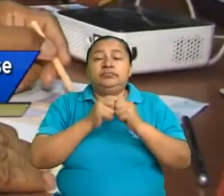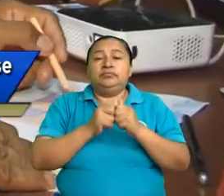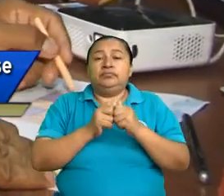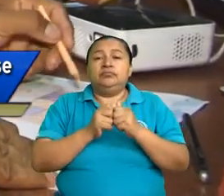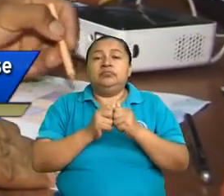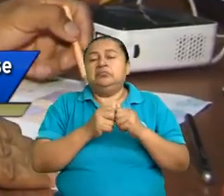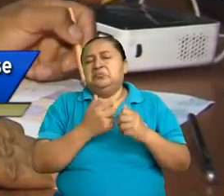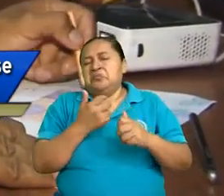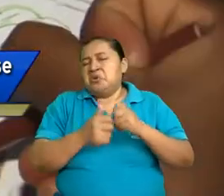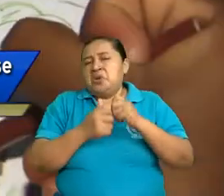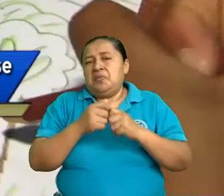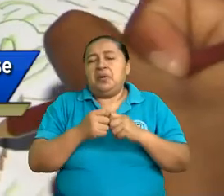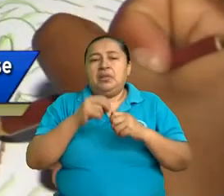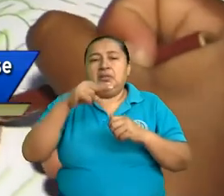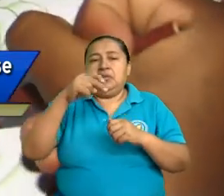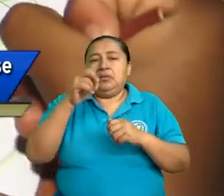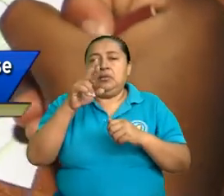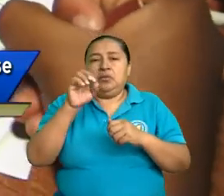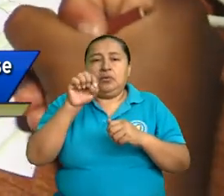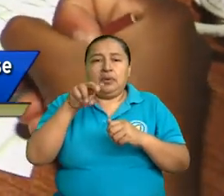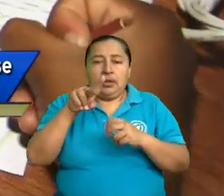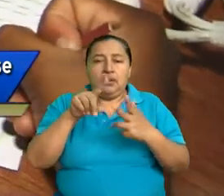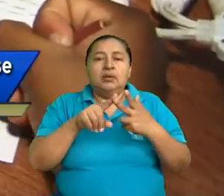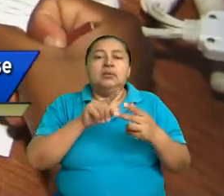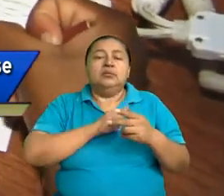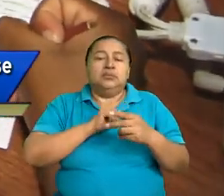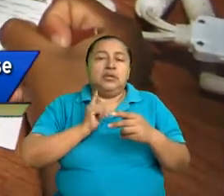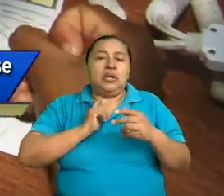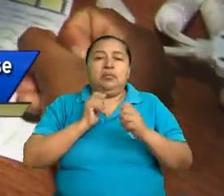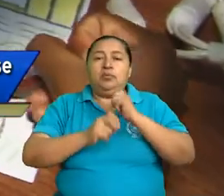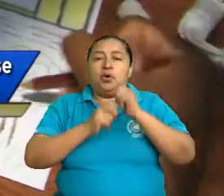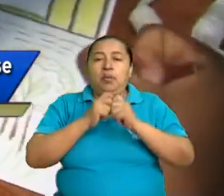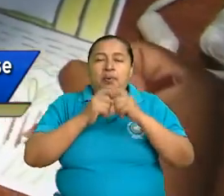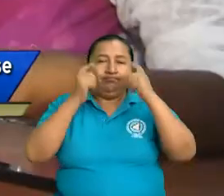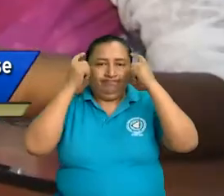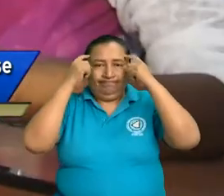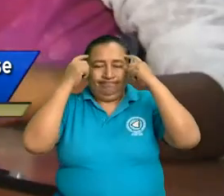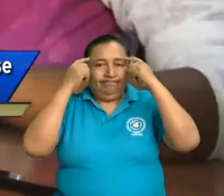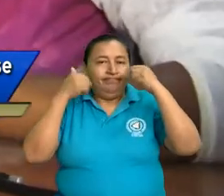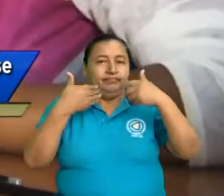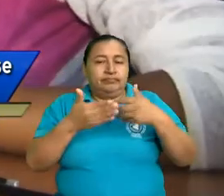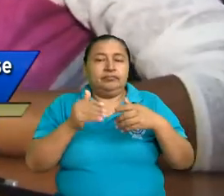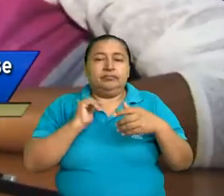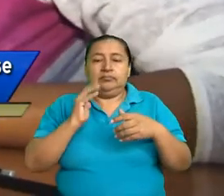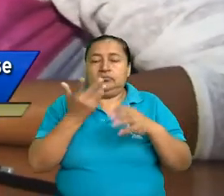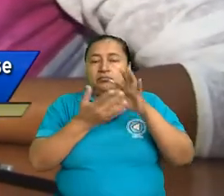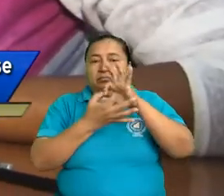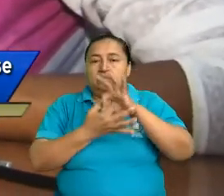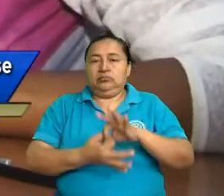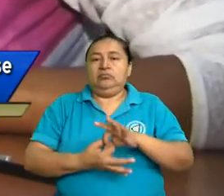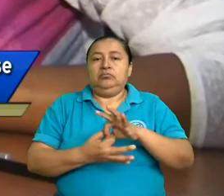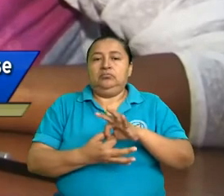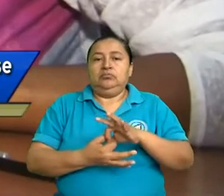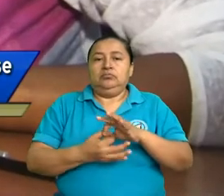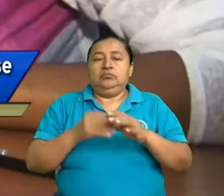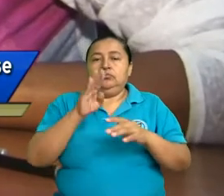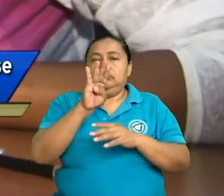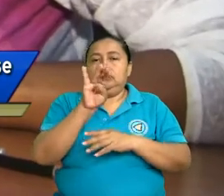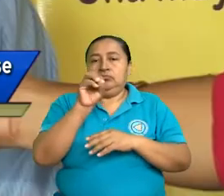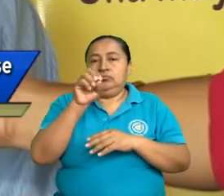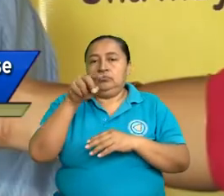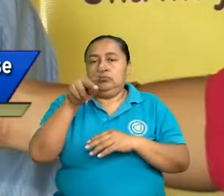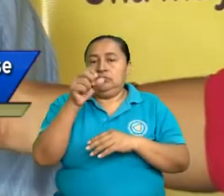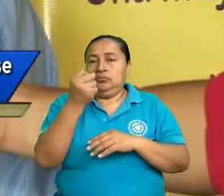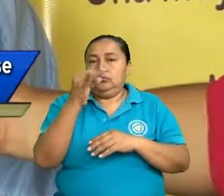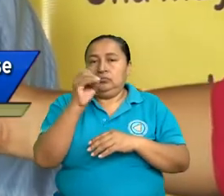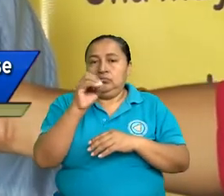disfuncionalidades, neuronales y que afectan todo el sistema bio-psicosocial